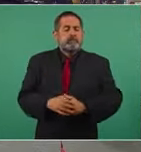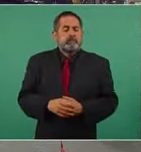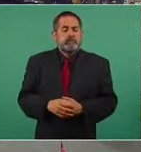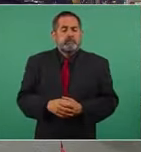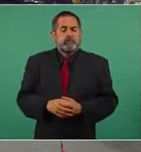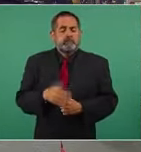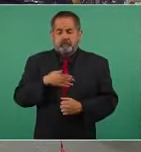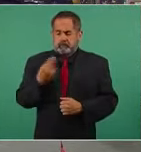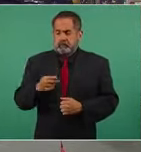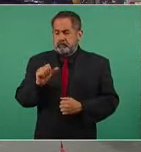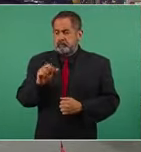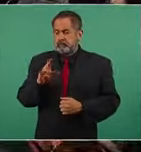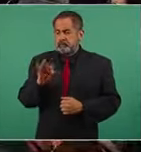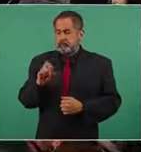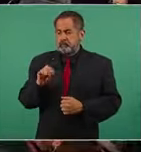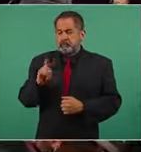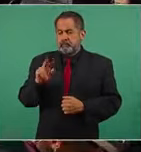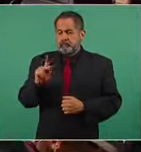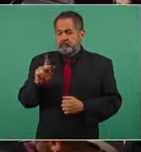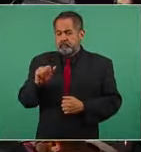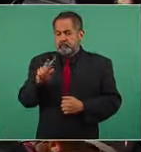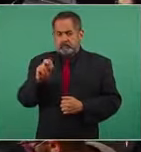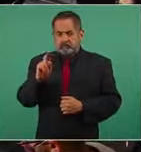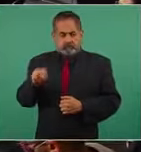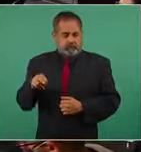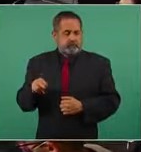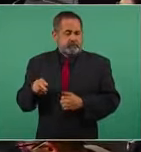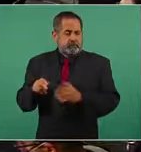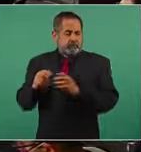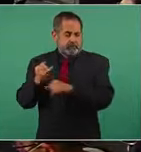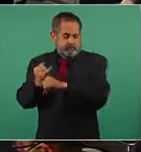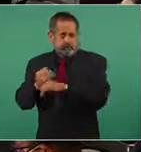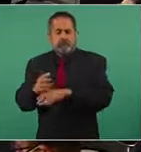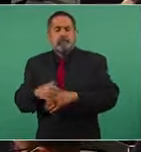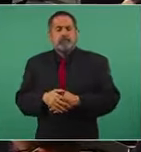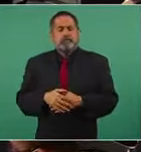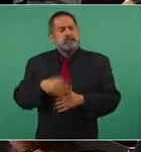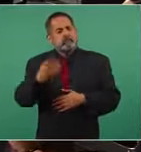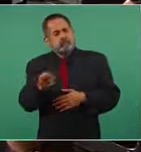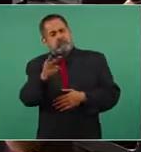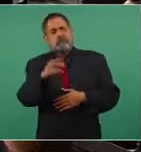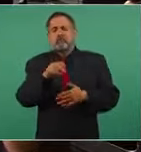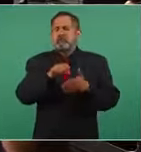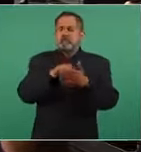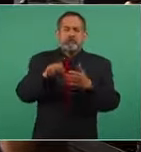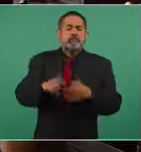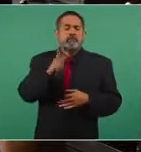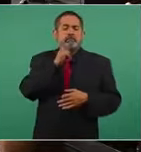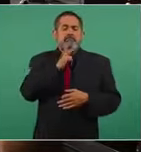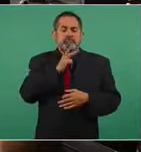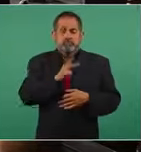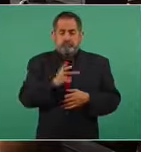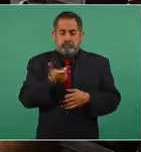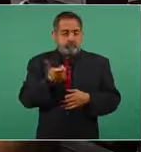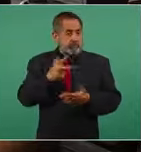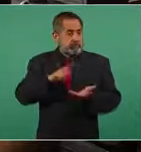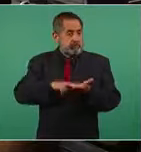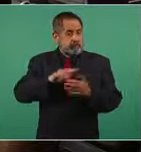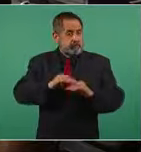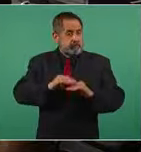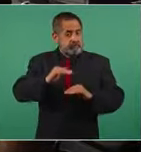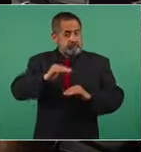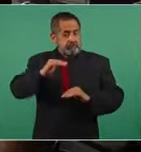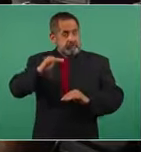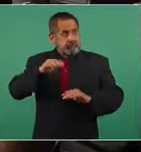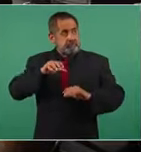Arturo Pavón, El Chapucero, en redes sociales. El precio del crudo está subiendo, ya está arañando un poquito